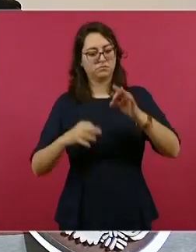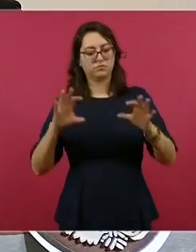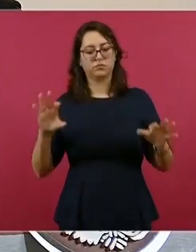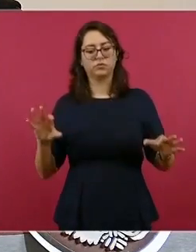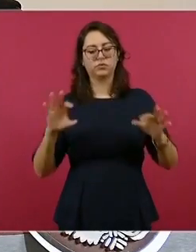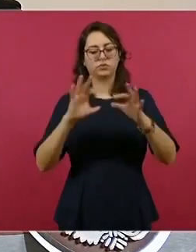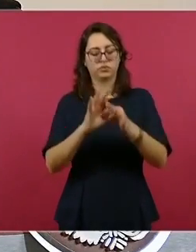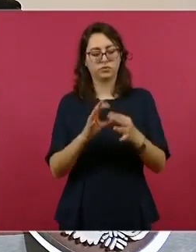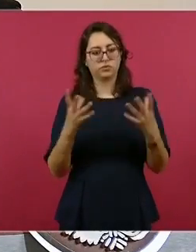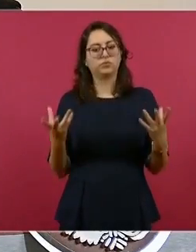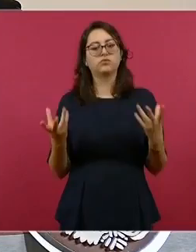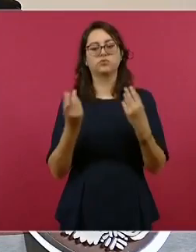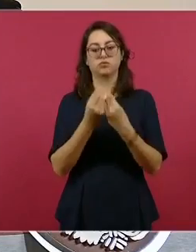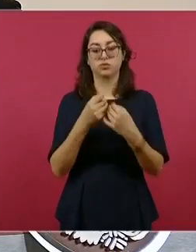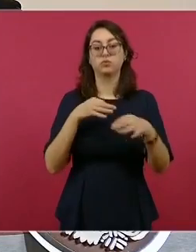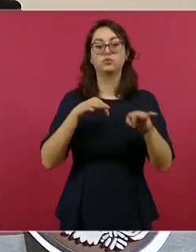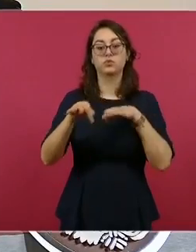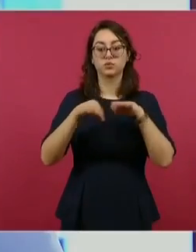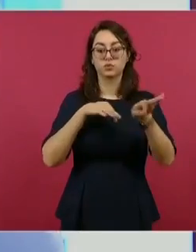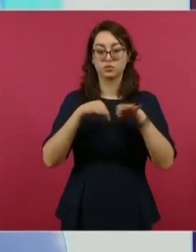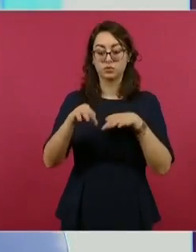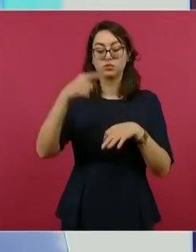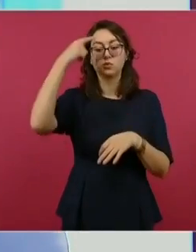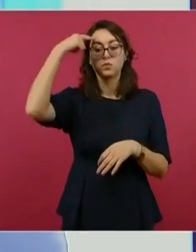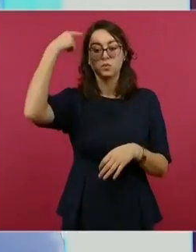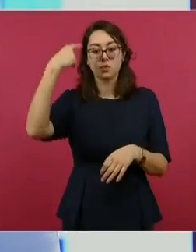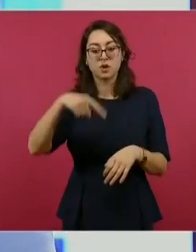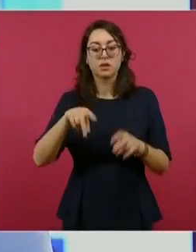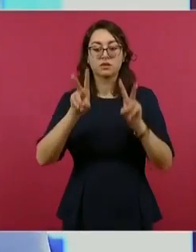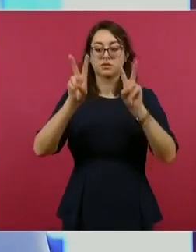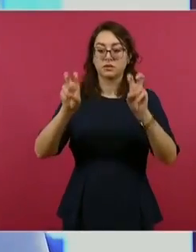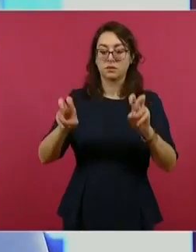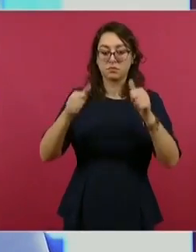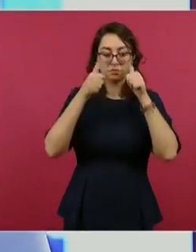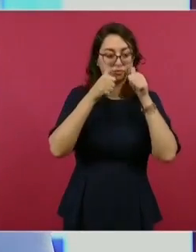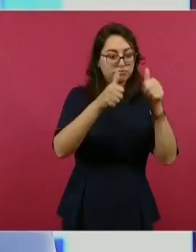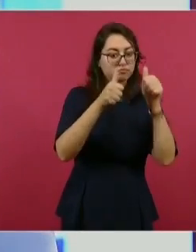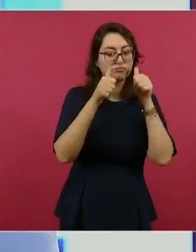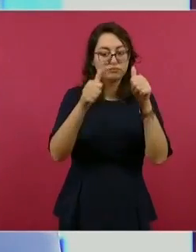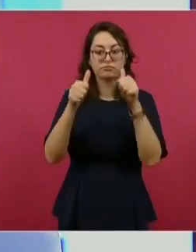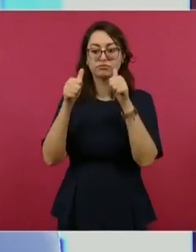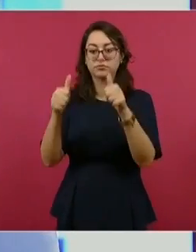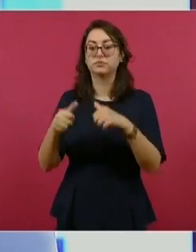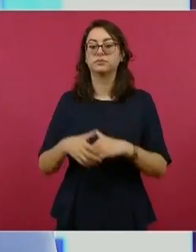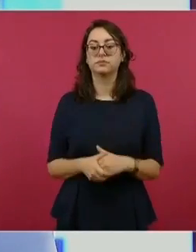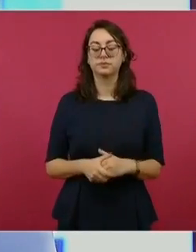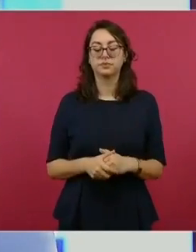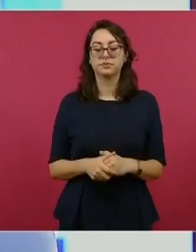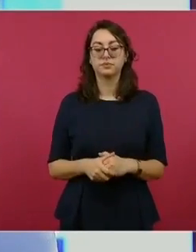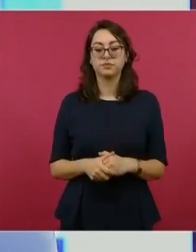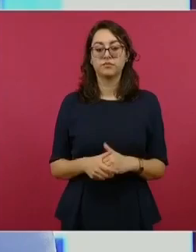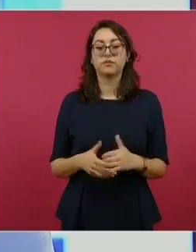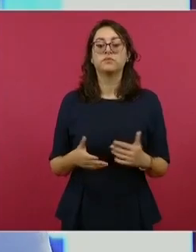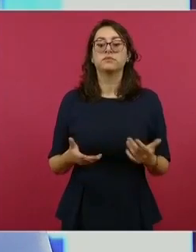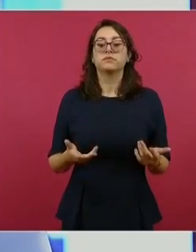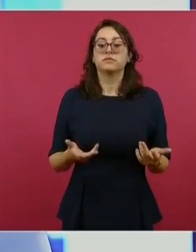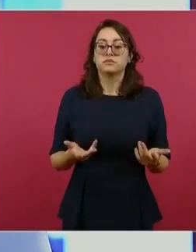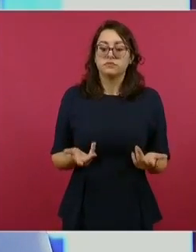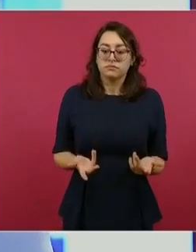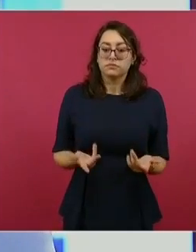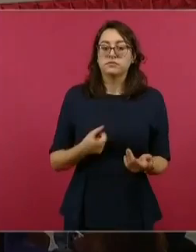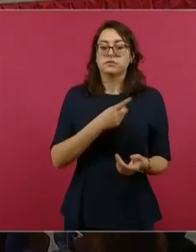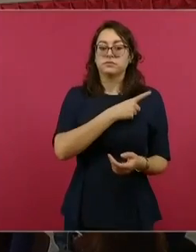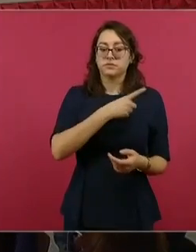persecución de los delitos transfronterizos. México insistió en que sigan los trabajos